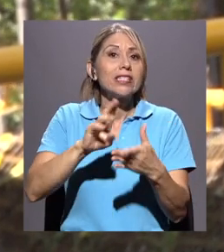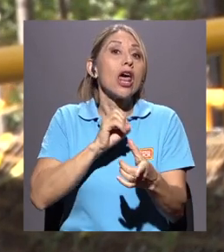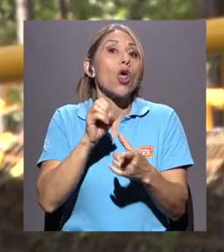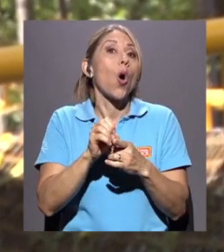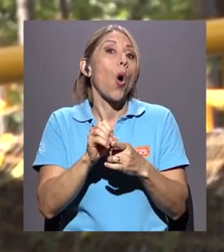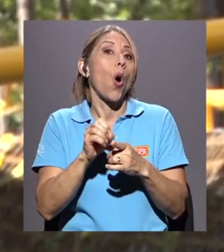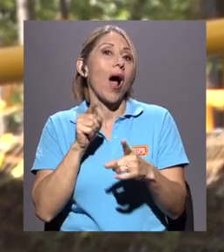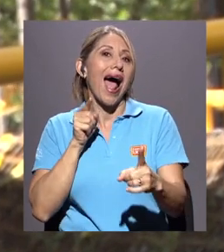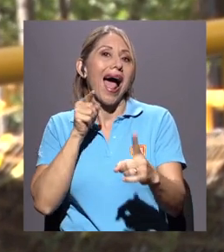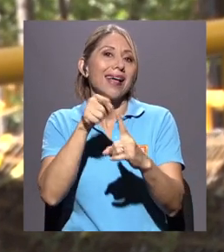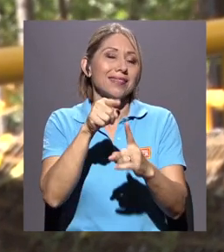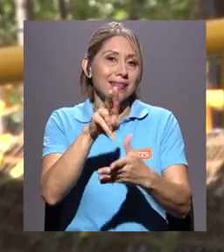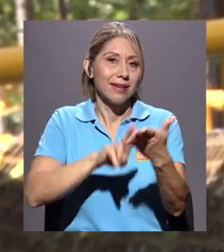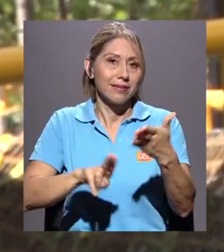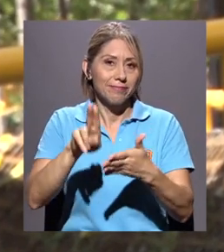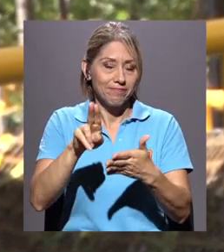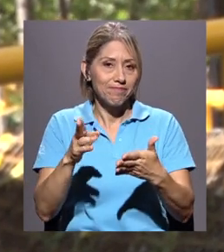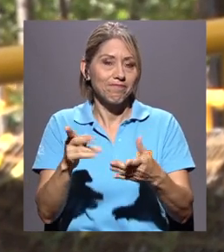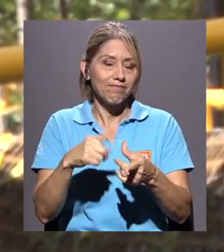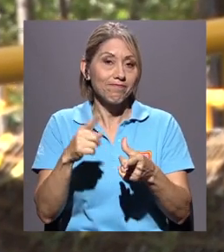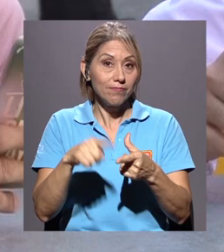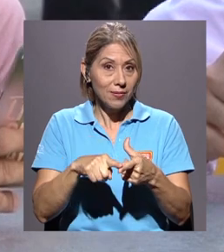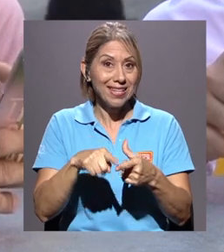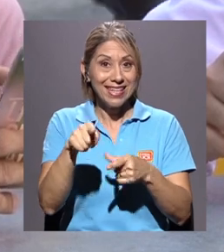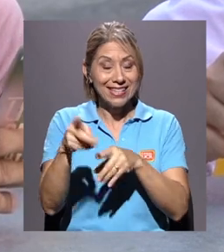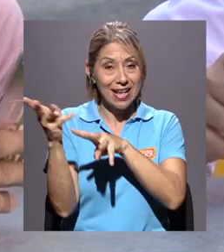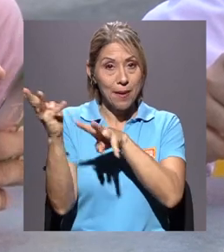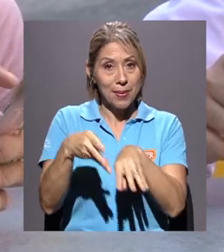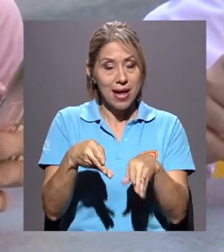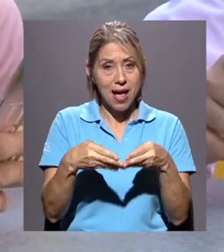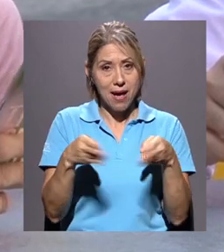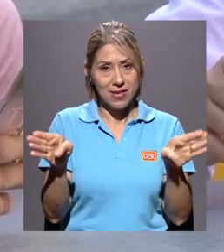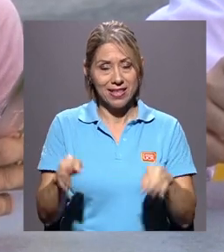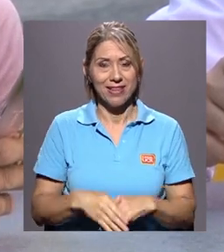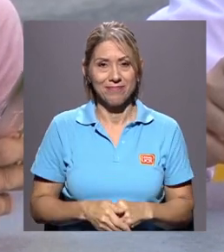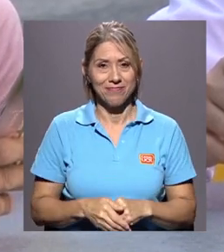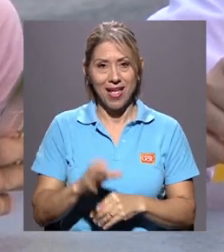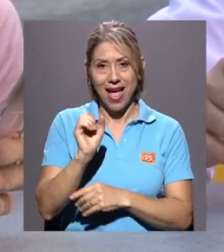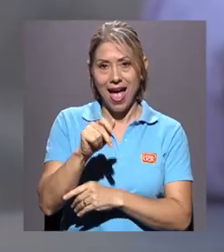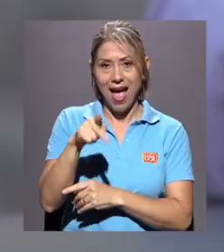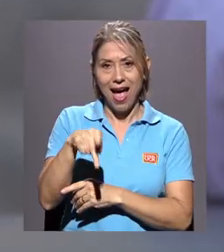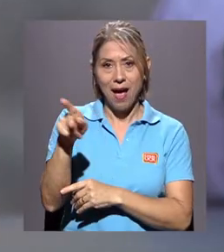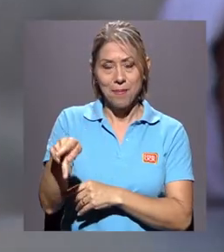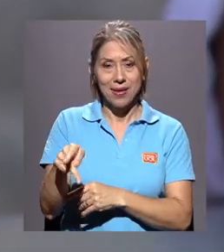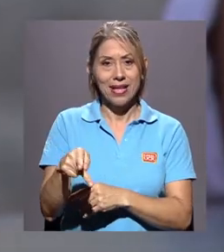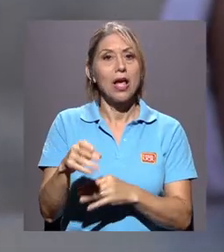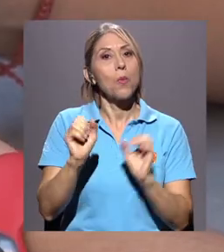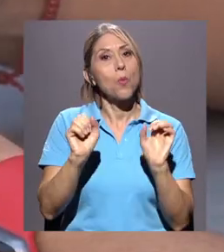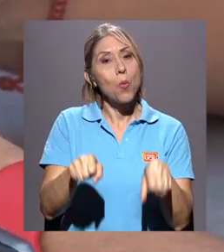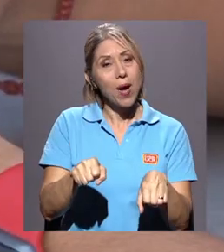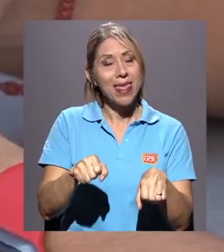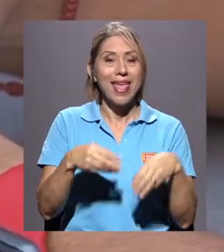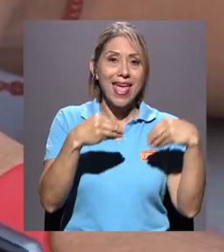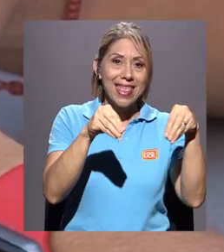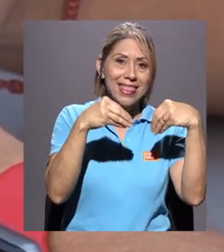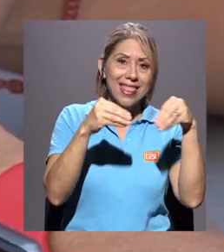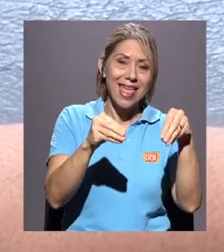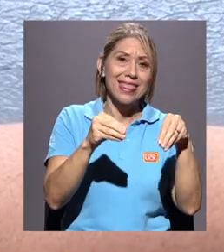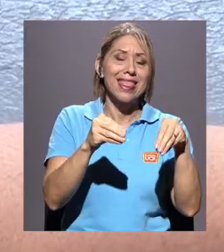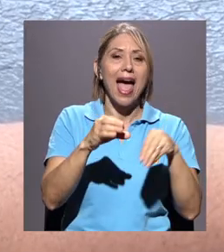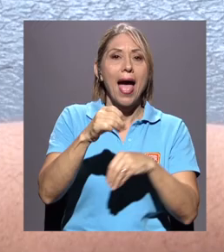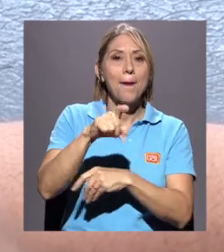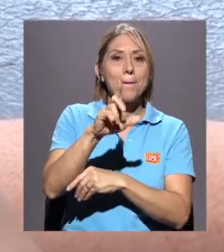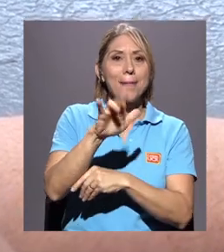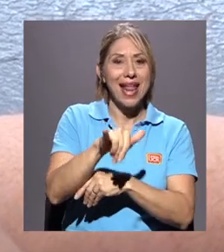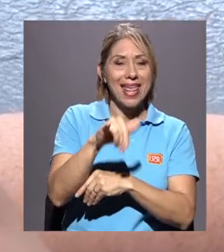universidad. Así que es una aplicación abierta. La aplicación está disponible en Play Store para los dispositivos Android